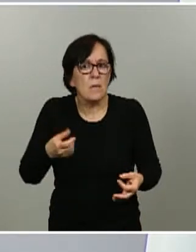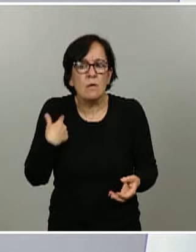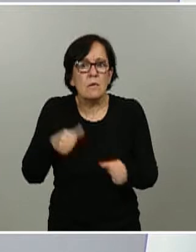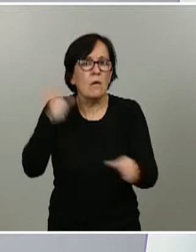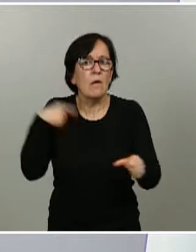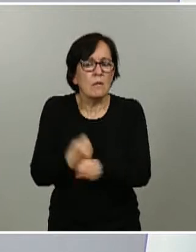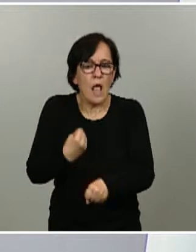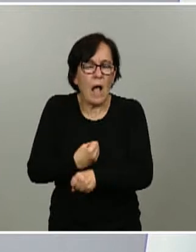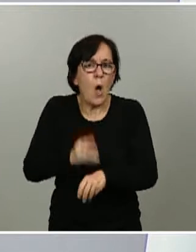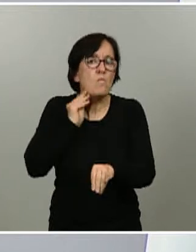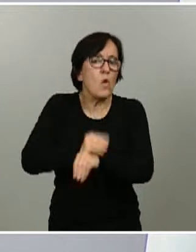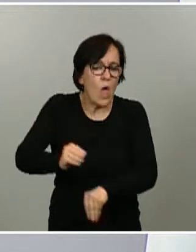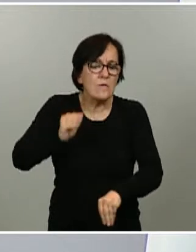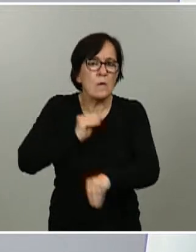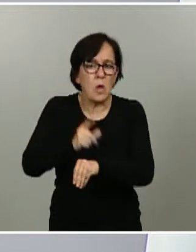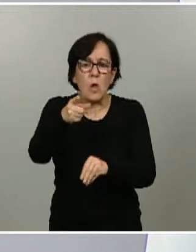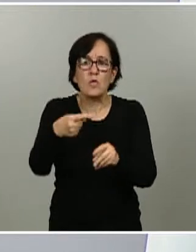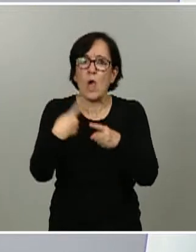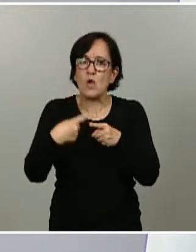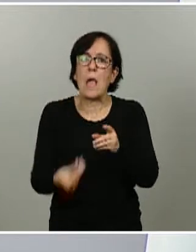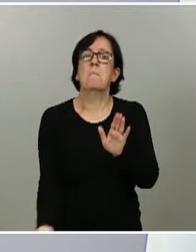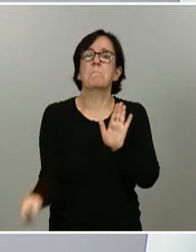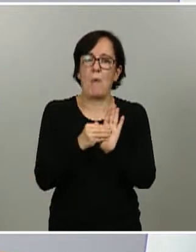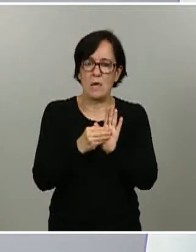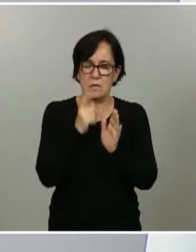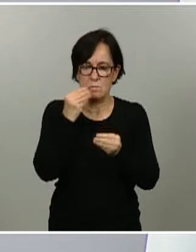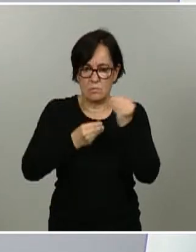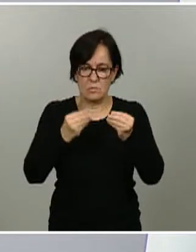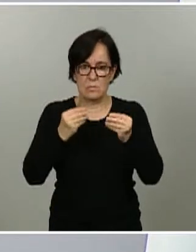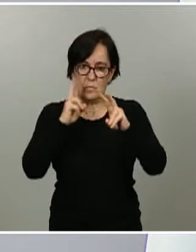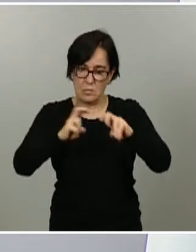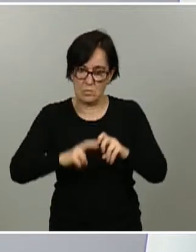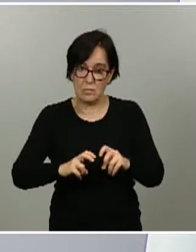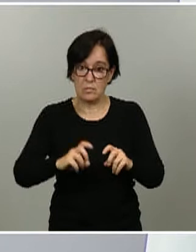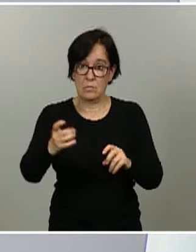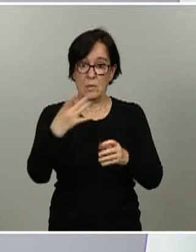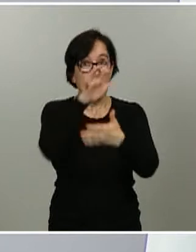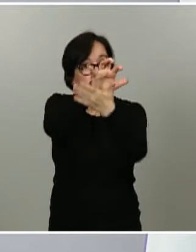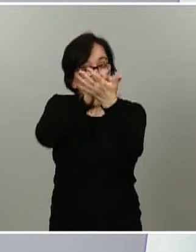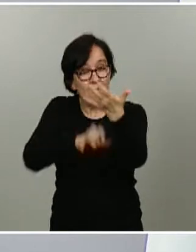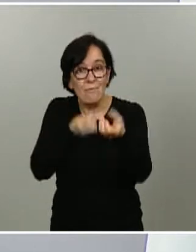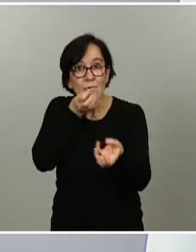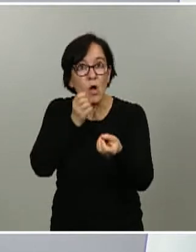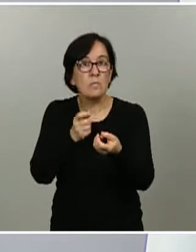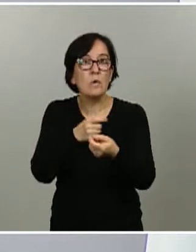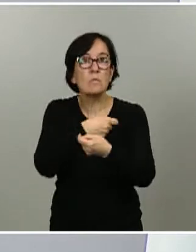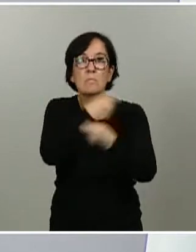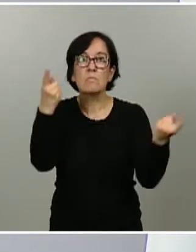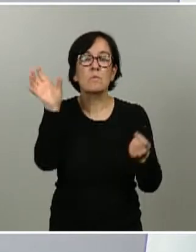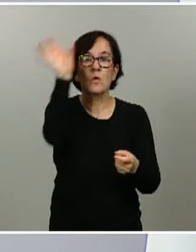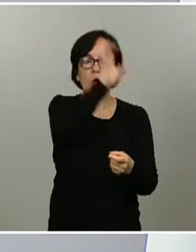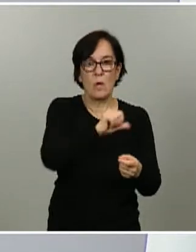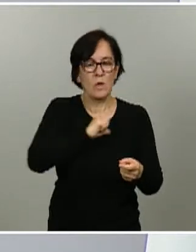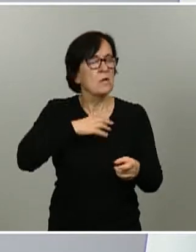más que se tomará en consideración, que se ha analizado, ha remitido este informe a todas las comunidades autónomas, cuya participación, insisto, ha sido fundamental